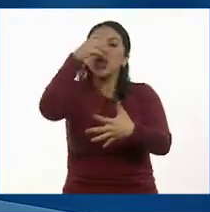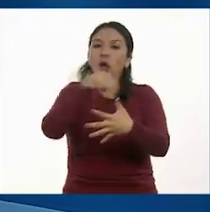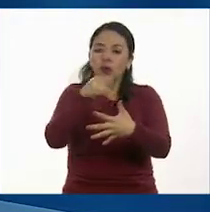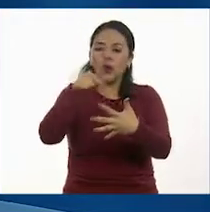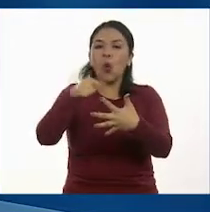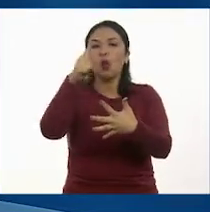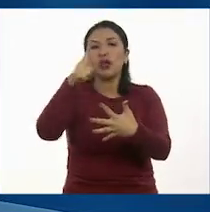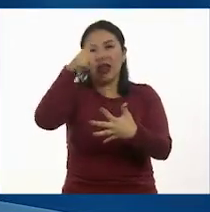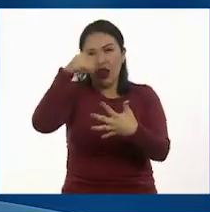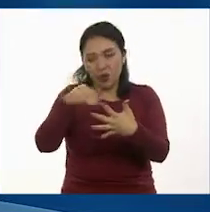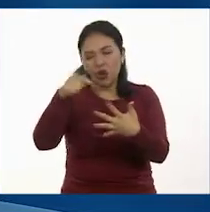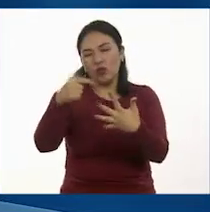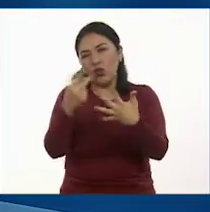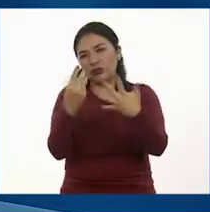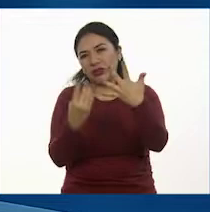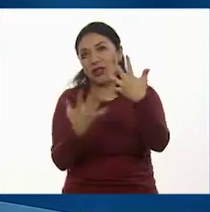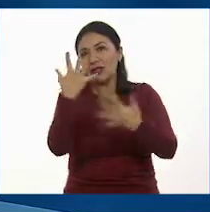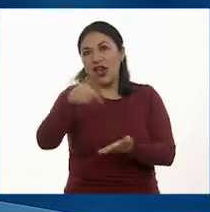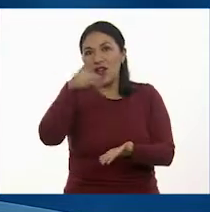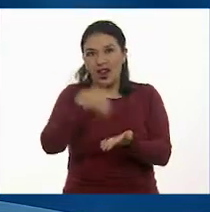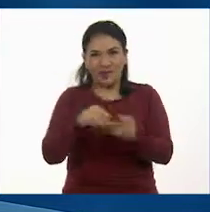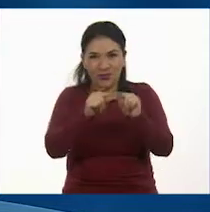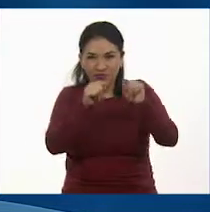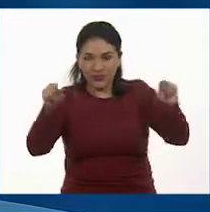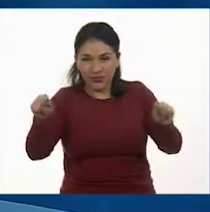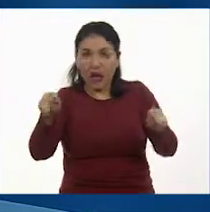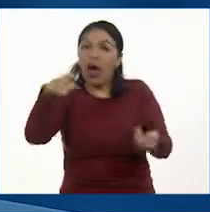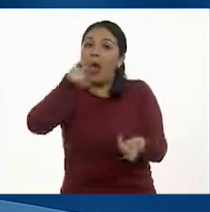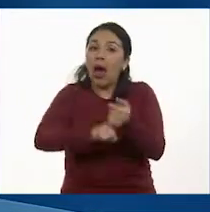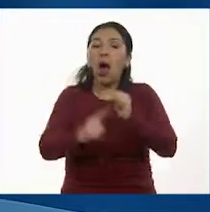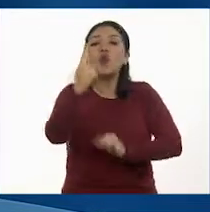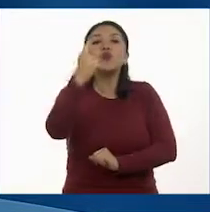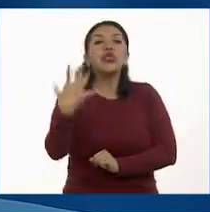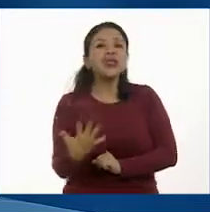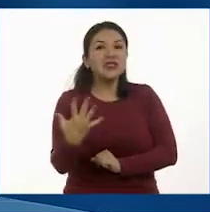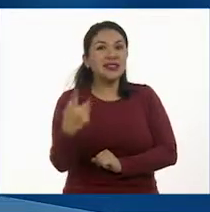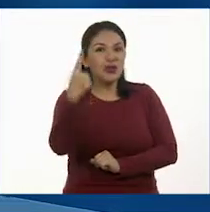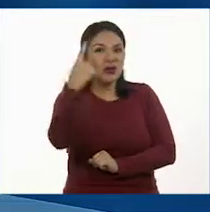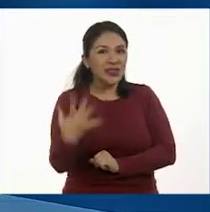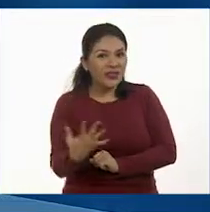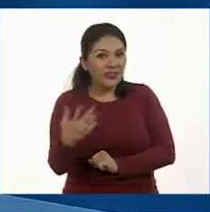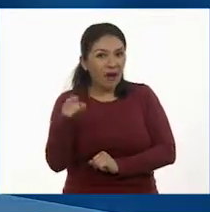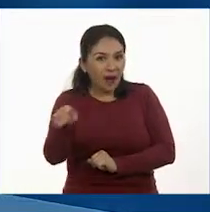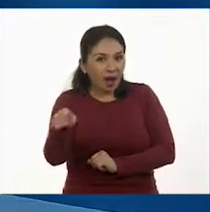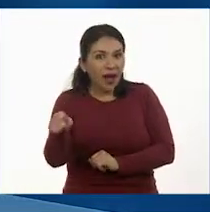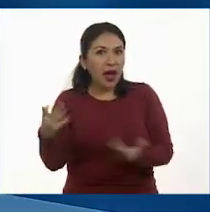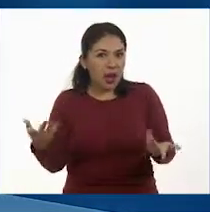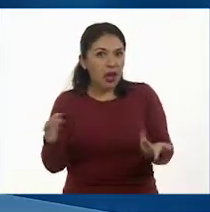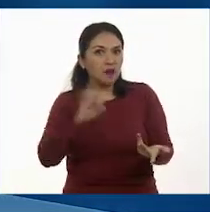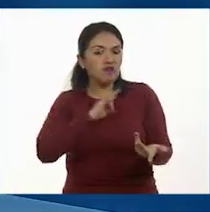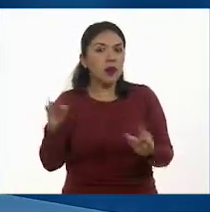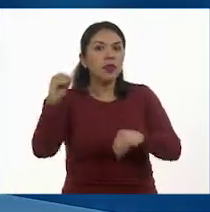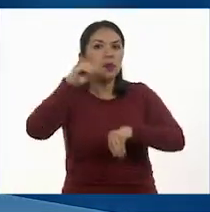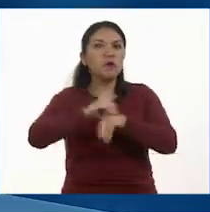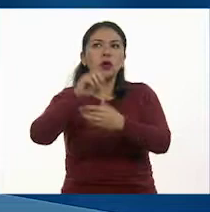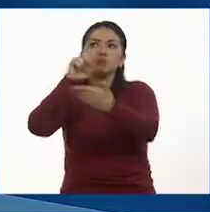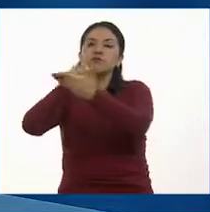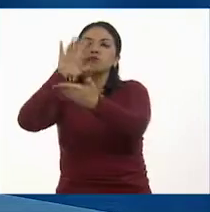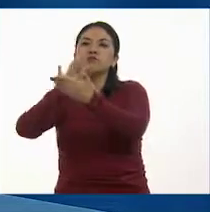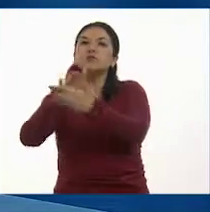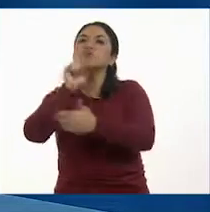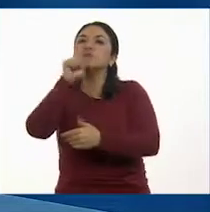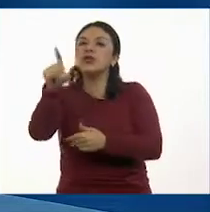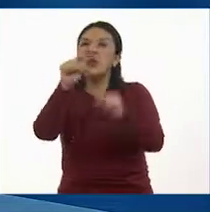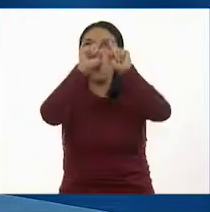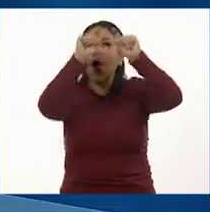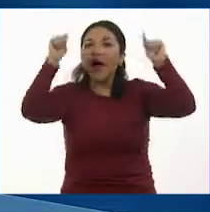pero también corresponde, perdón, a un quinto del recorrido. Y entonces lo podemos anotar directamente en la